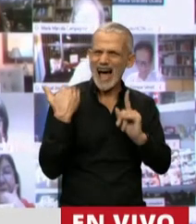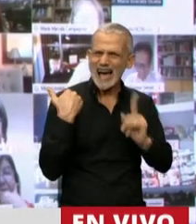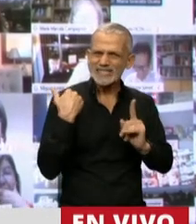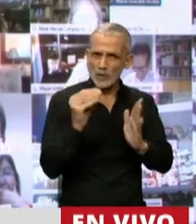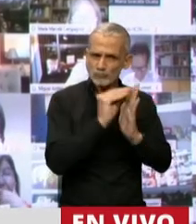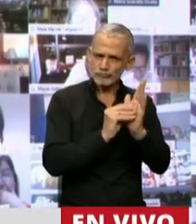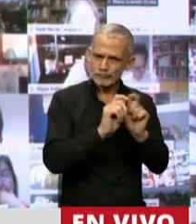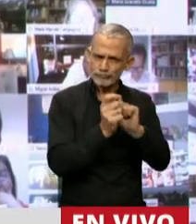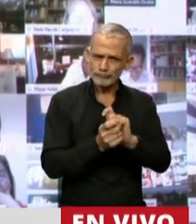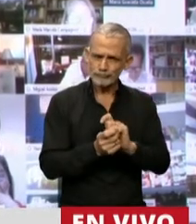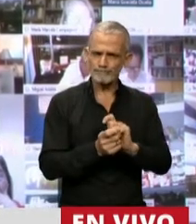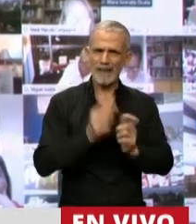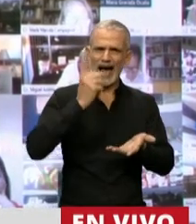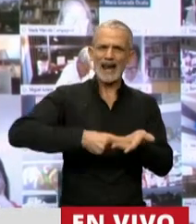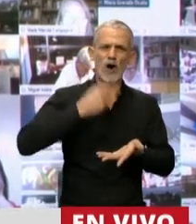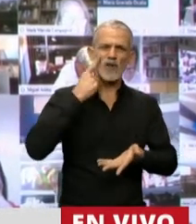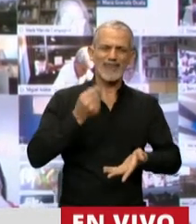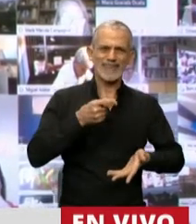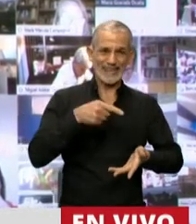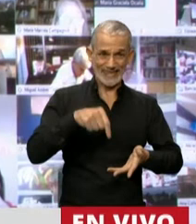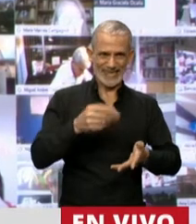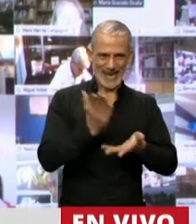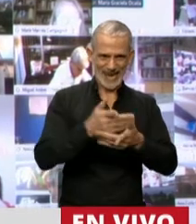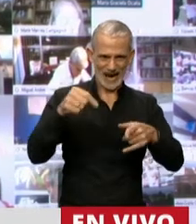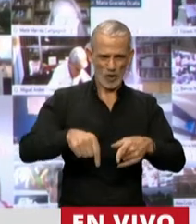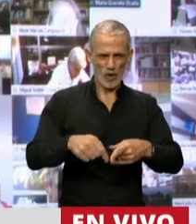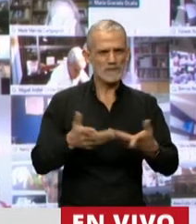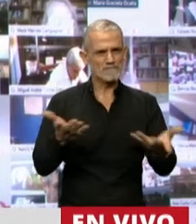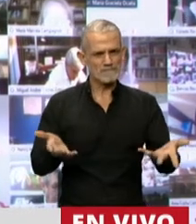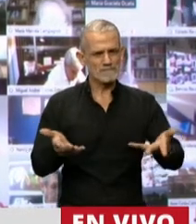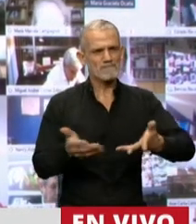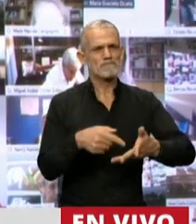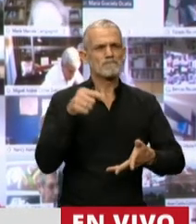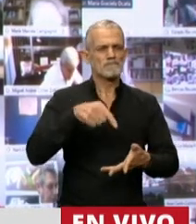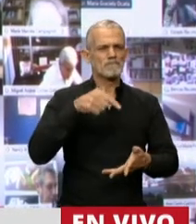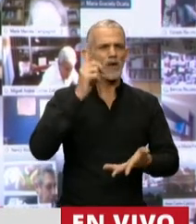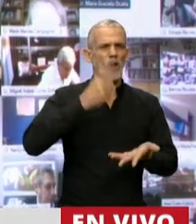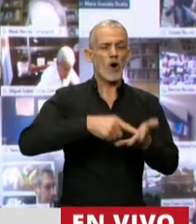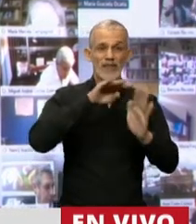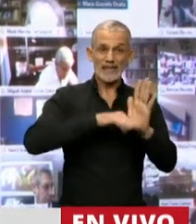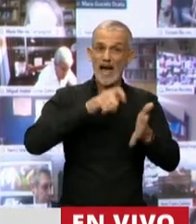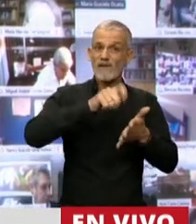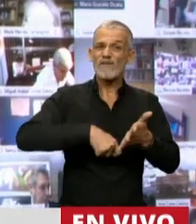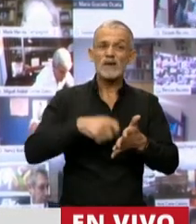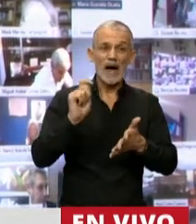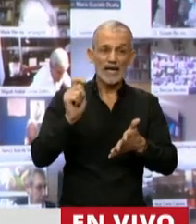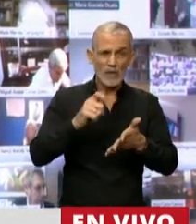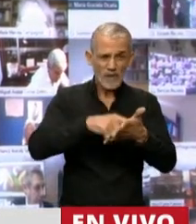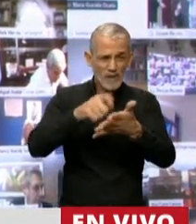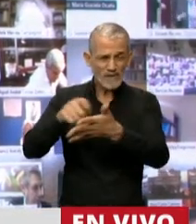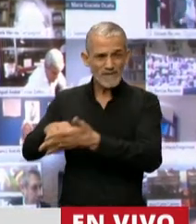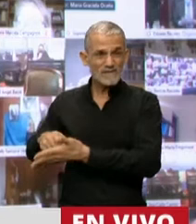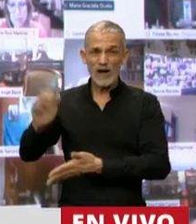se introdujeron a la orden del día de tratamiento, que ha sido firmada por todos los